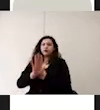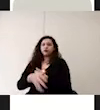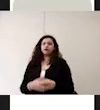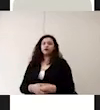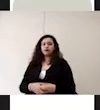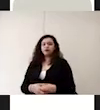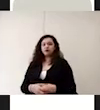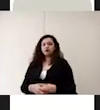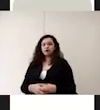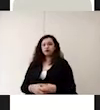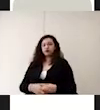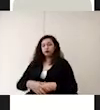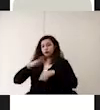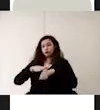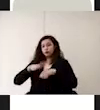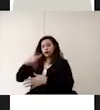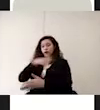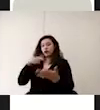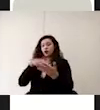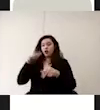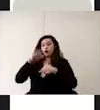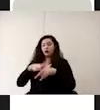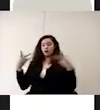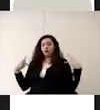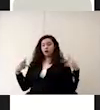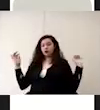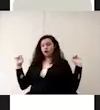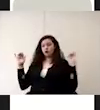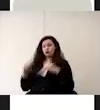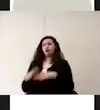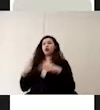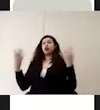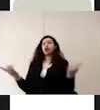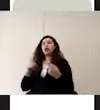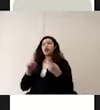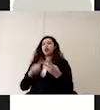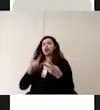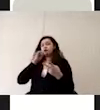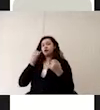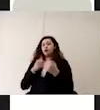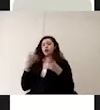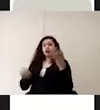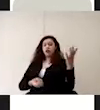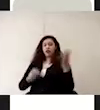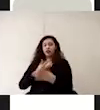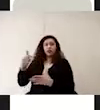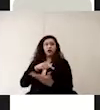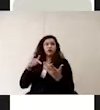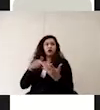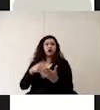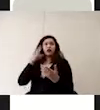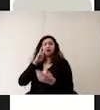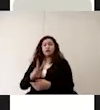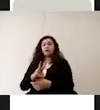especialmente si son lugares concurridos y se debe colocar también a la salida en un lugar visible el